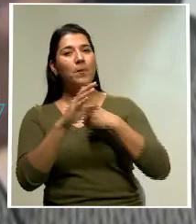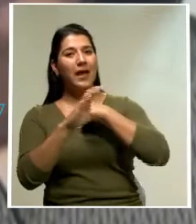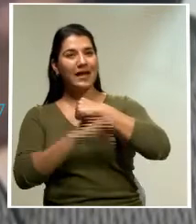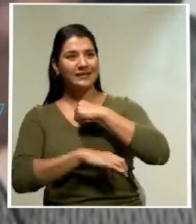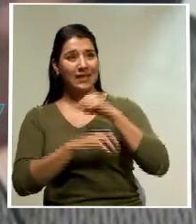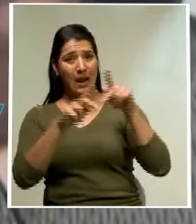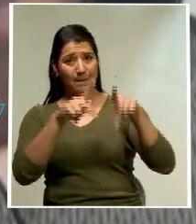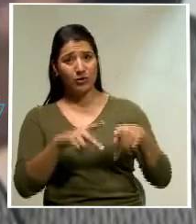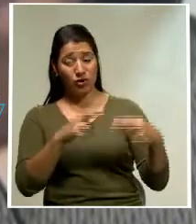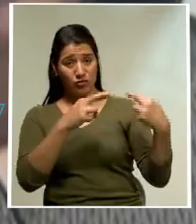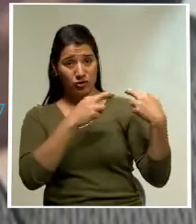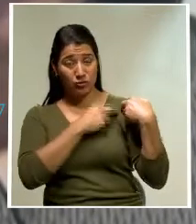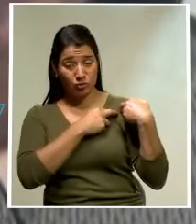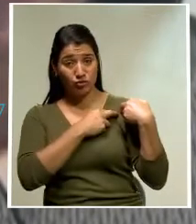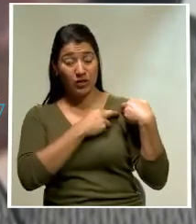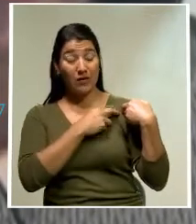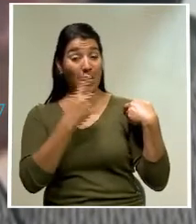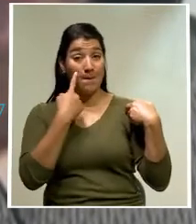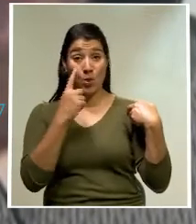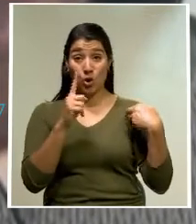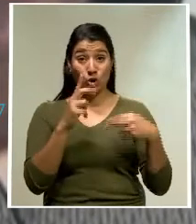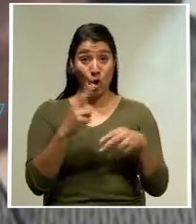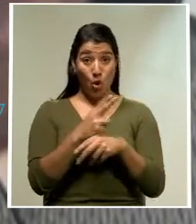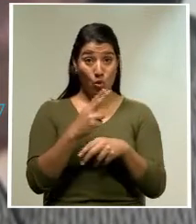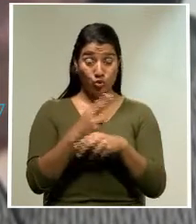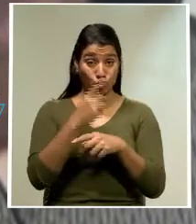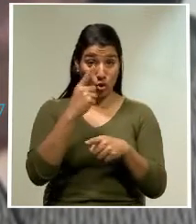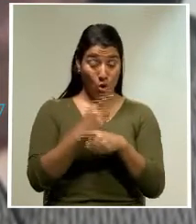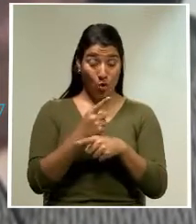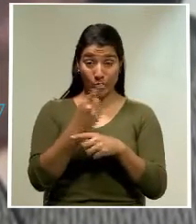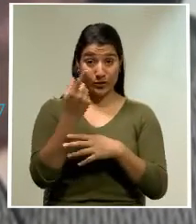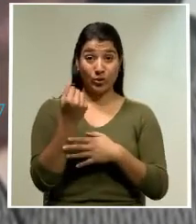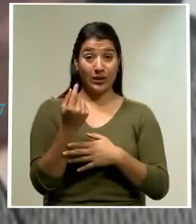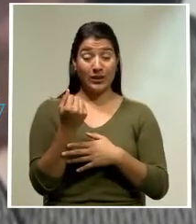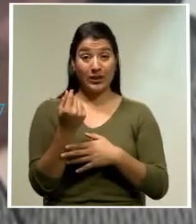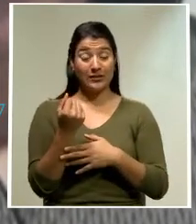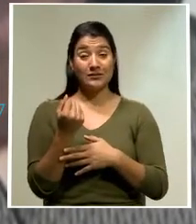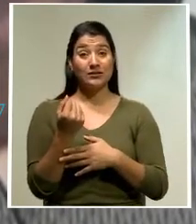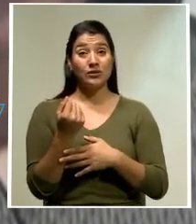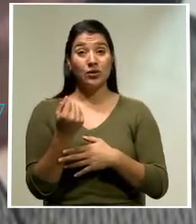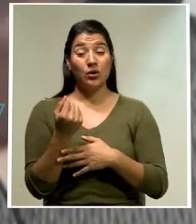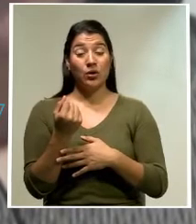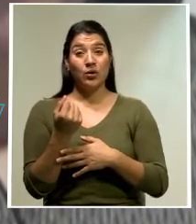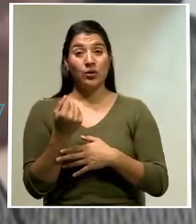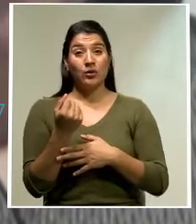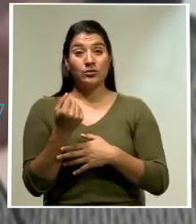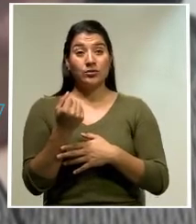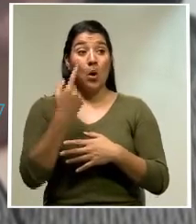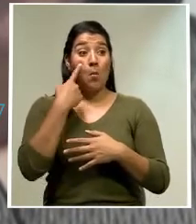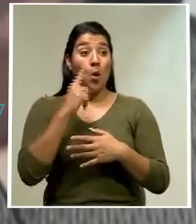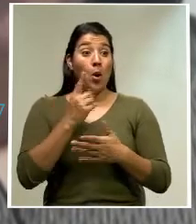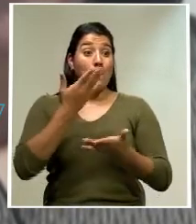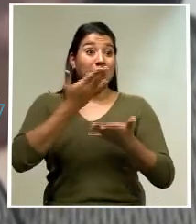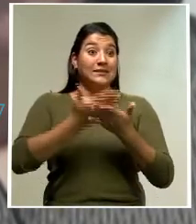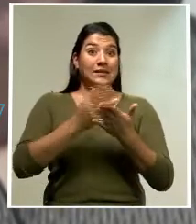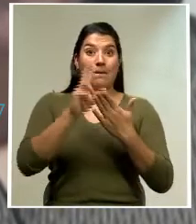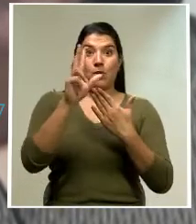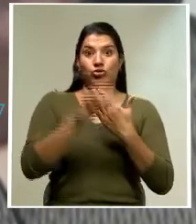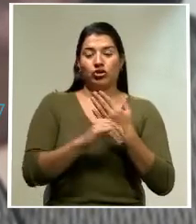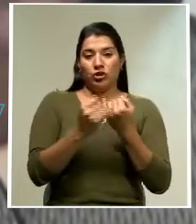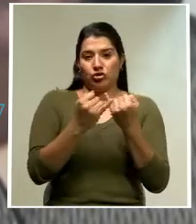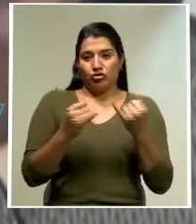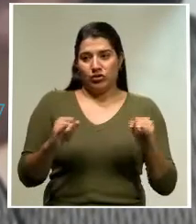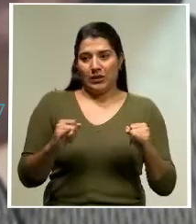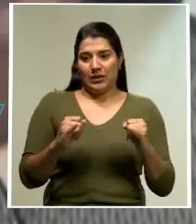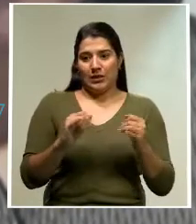para los responsables de presentar un proyecto sin los atestados que requiere